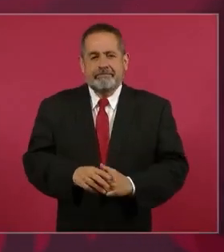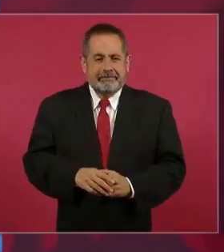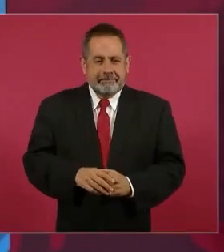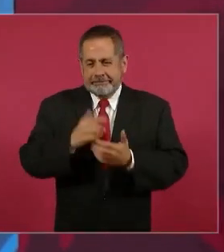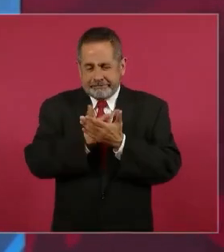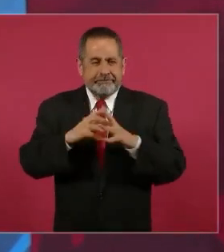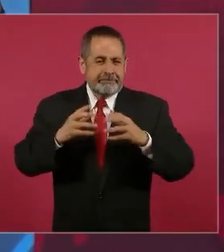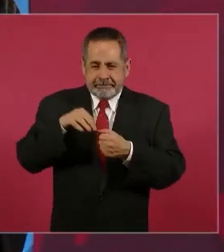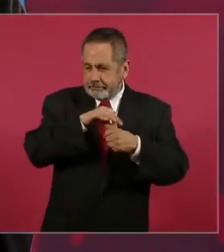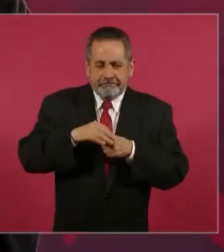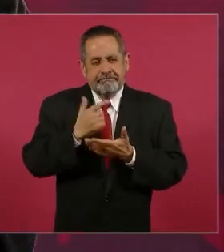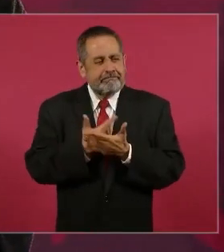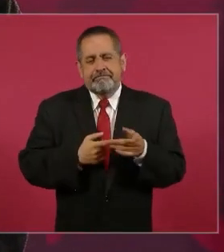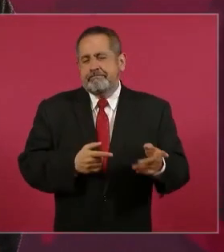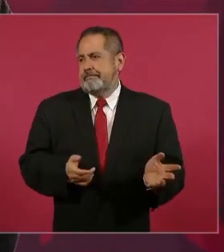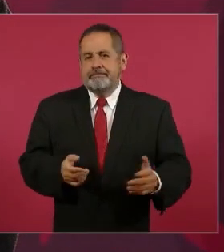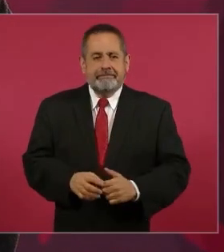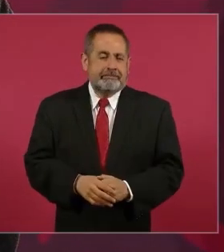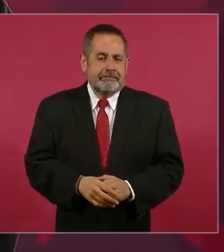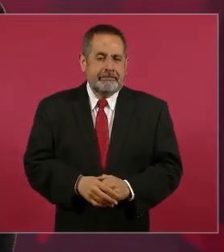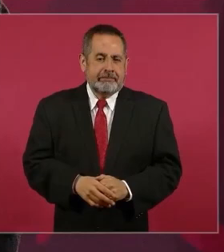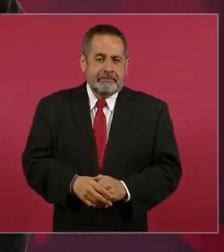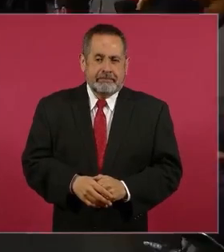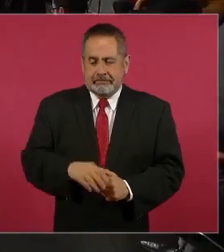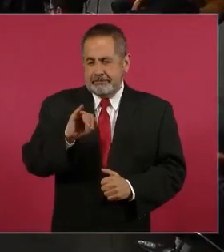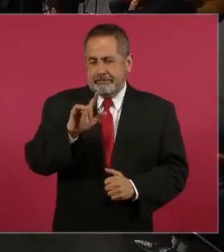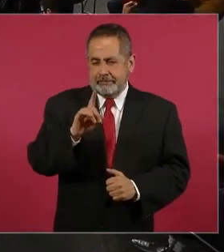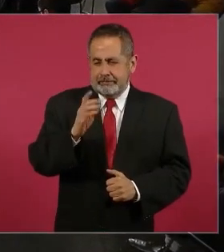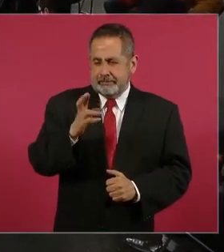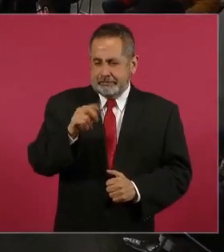del conteo de los votos y de brando